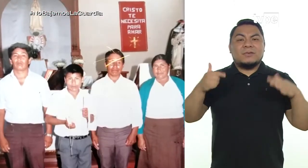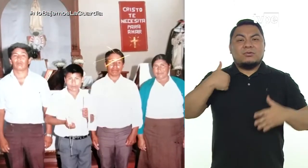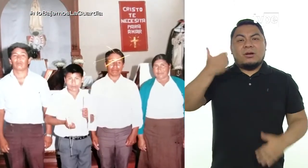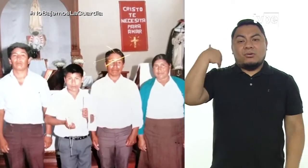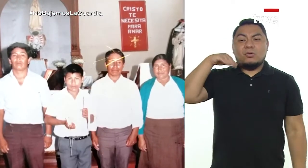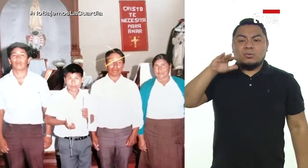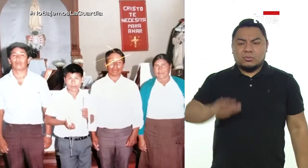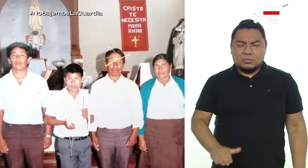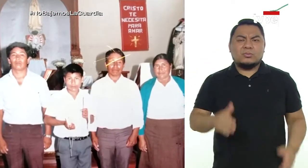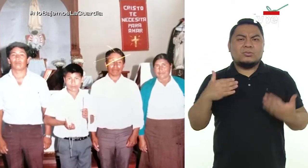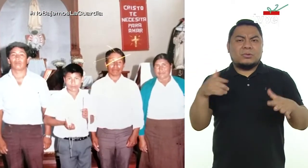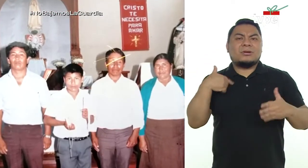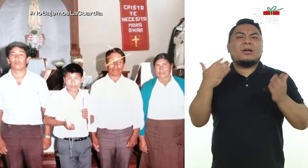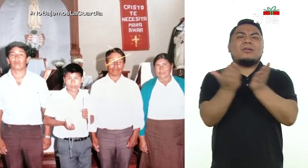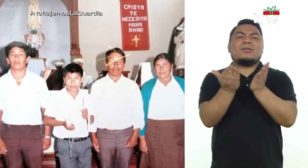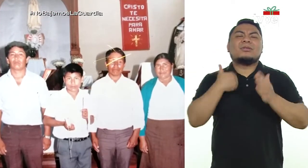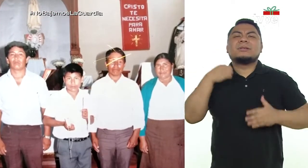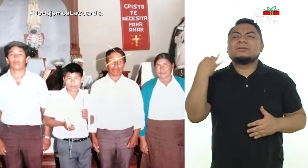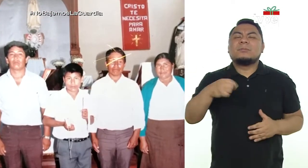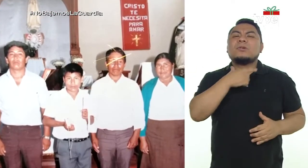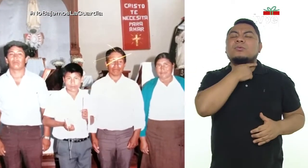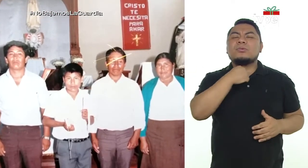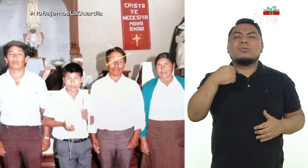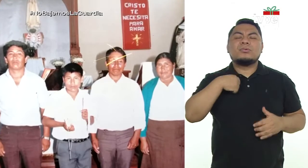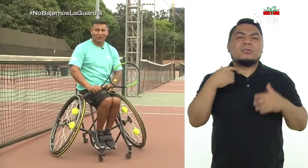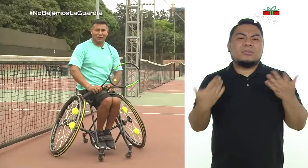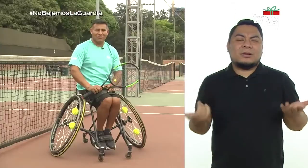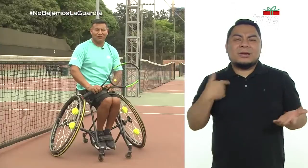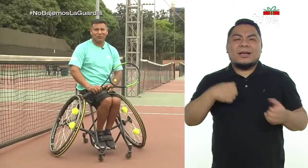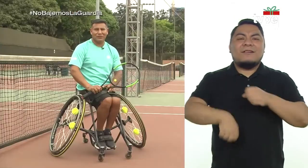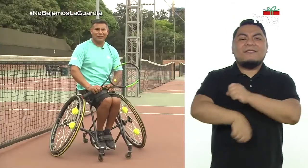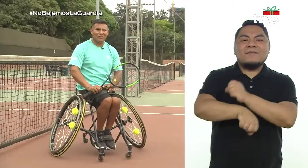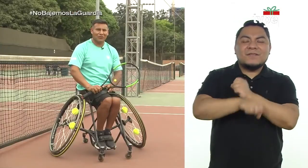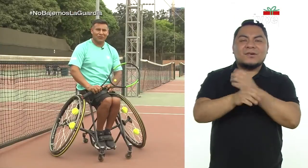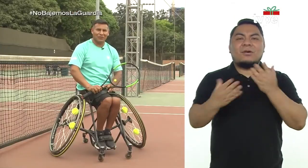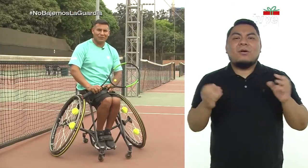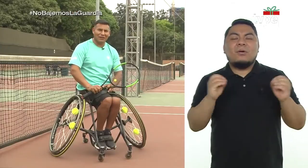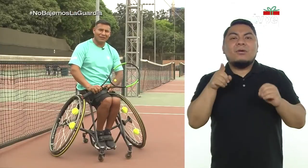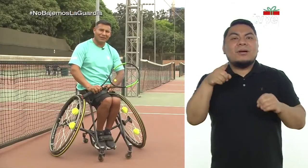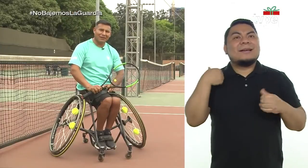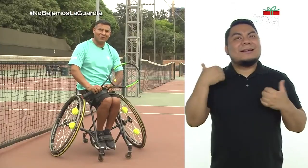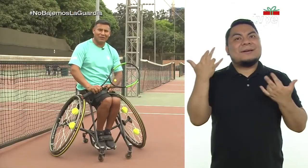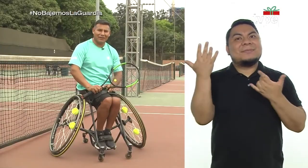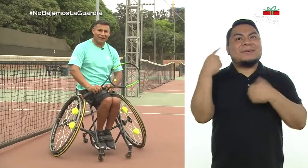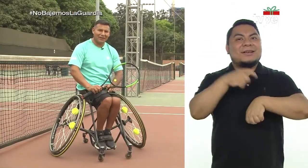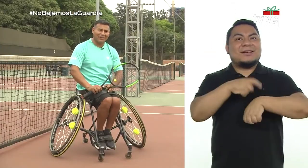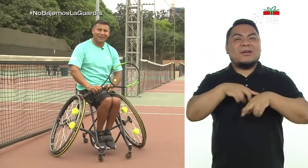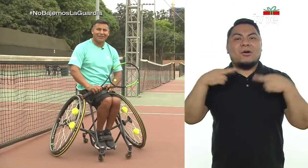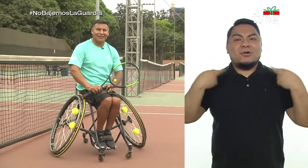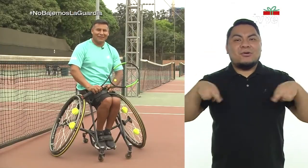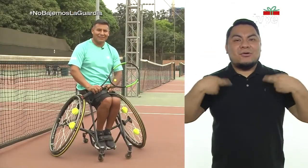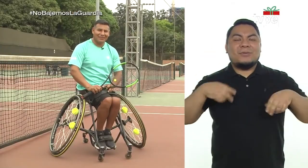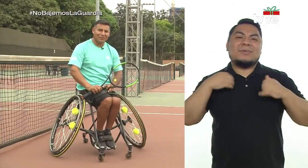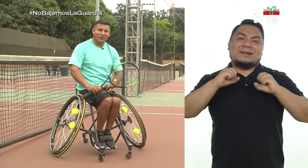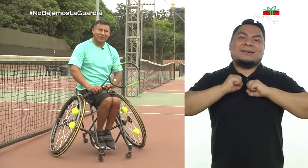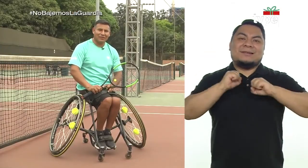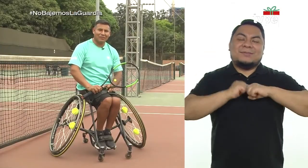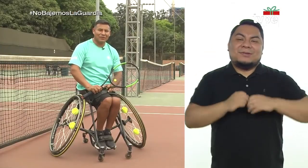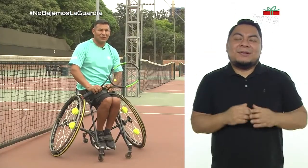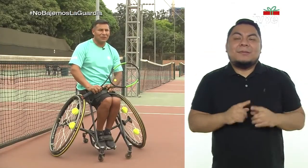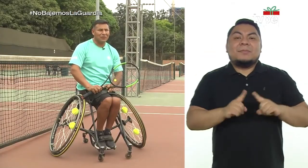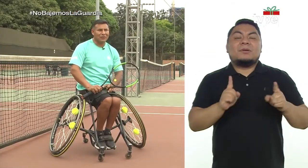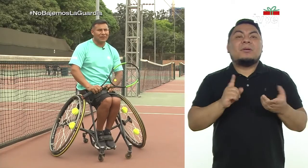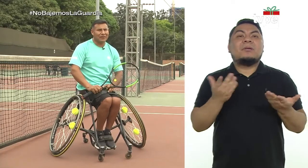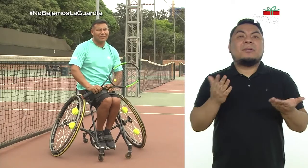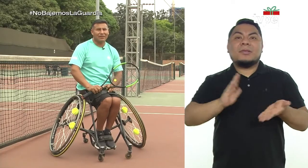Ya desde muy pequeño, digamos, en el colegio siempre me gustaba jugar en lo que es fulbito, esperaba el recreo para ya hacer deporte,